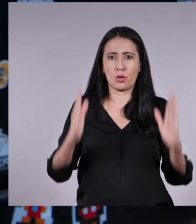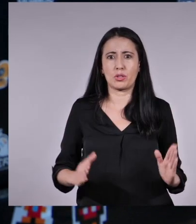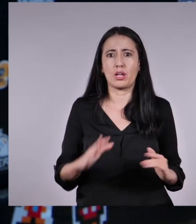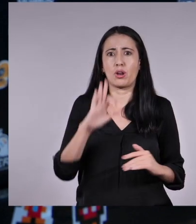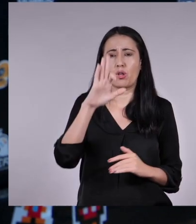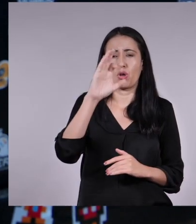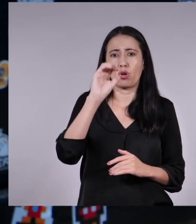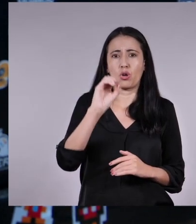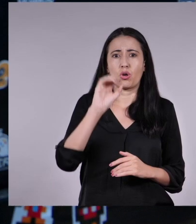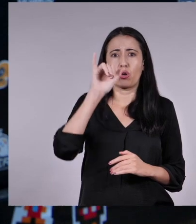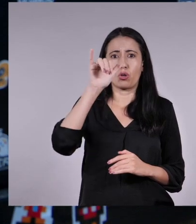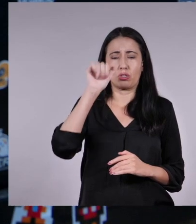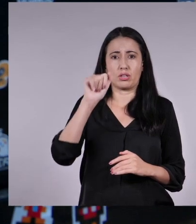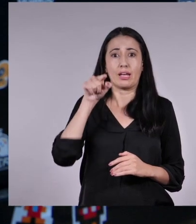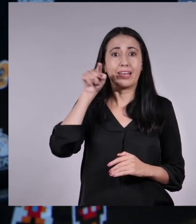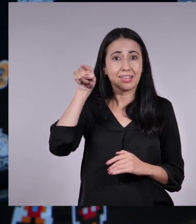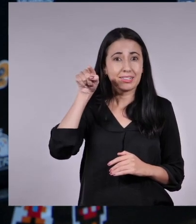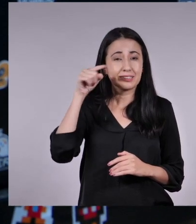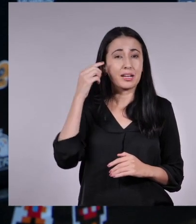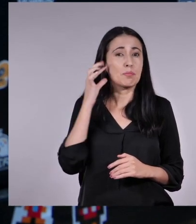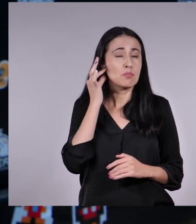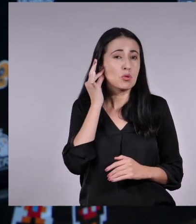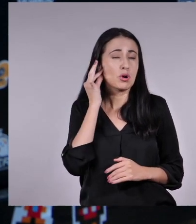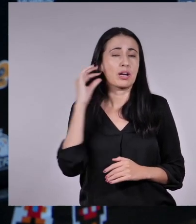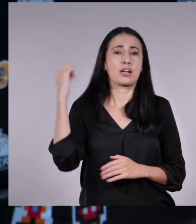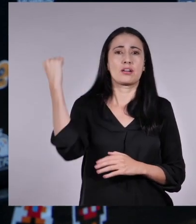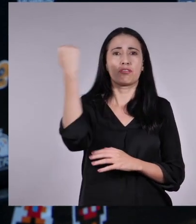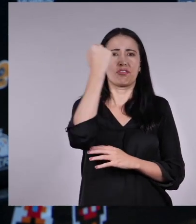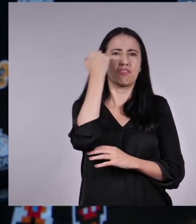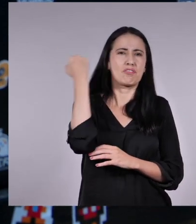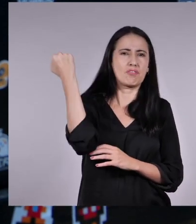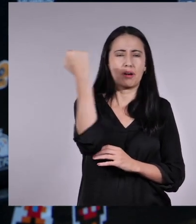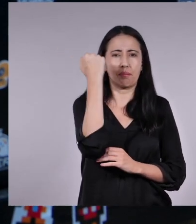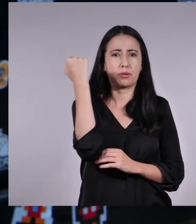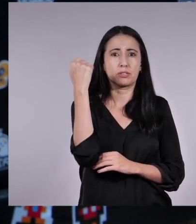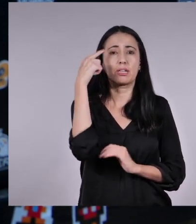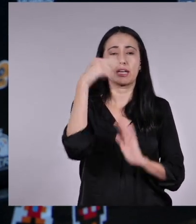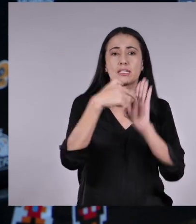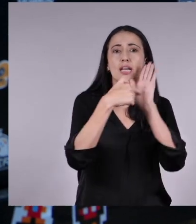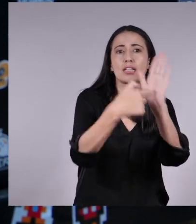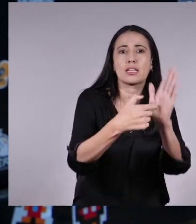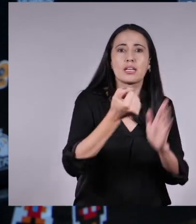Ella es súper famosa. Y tiene un canal en el que muestra sus viajes.